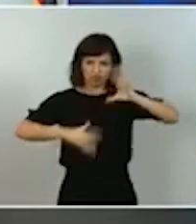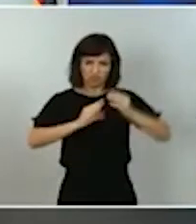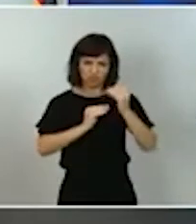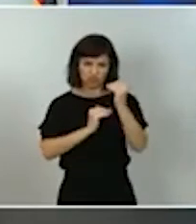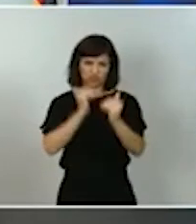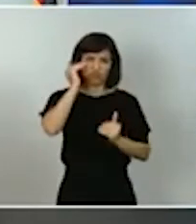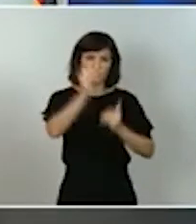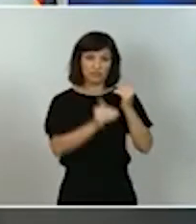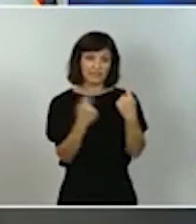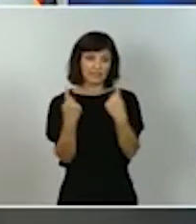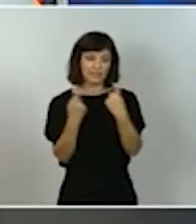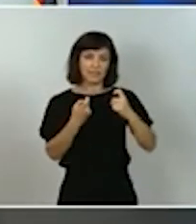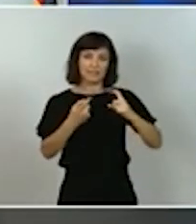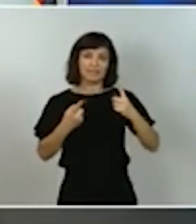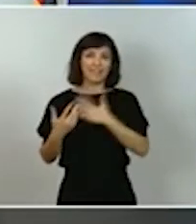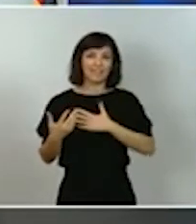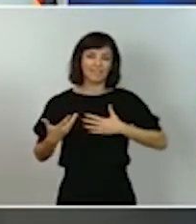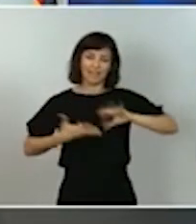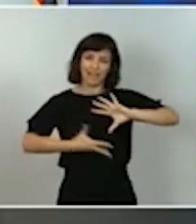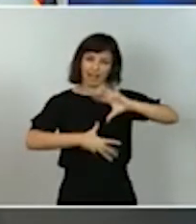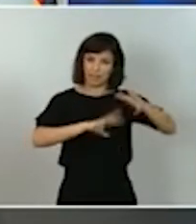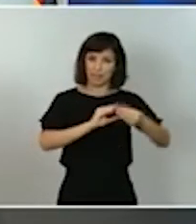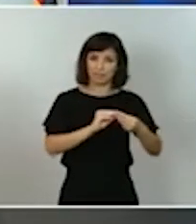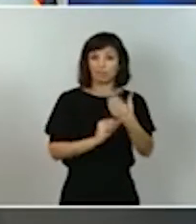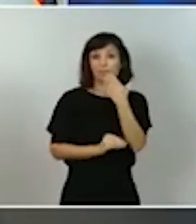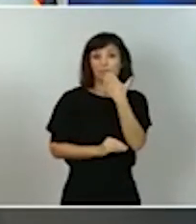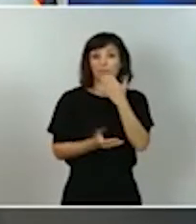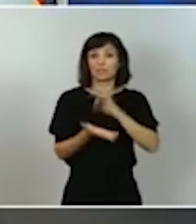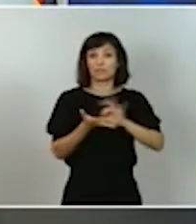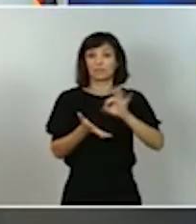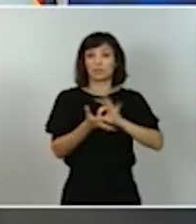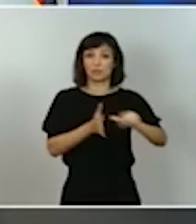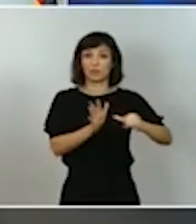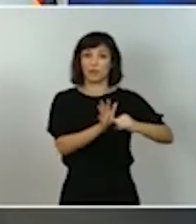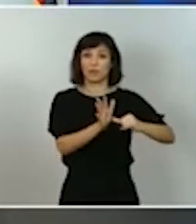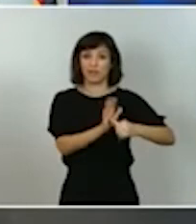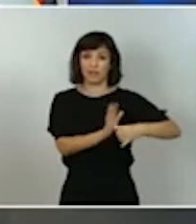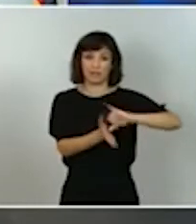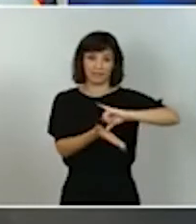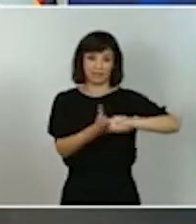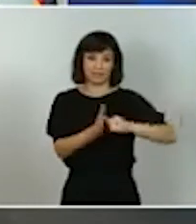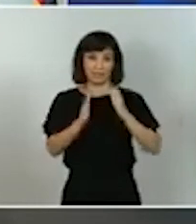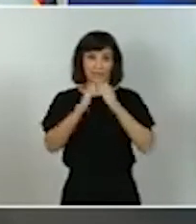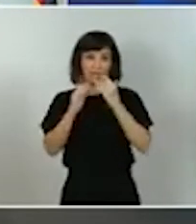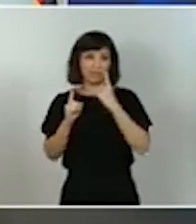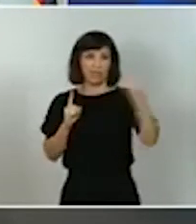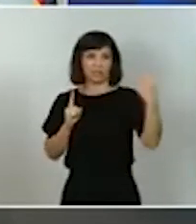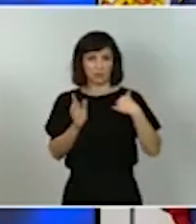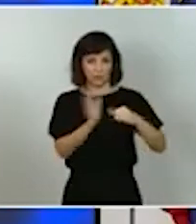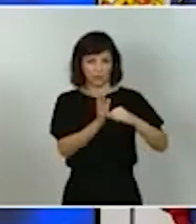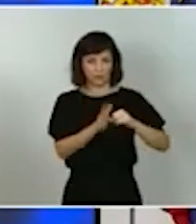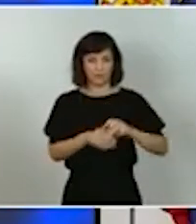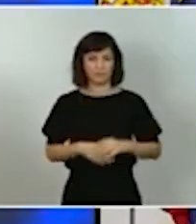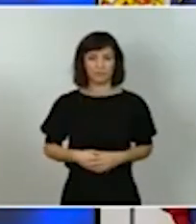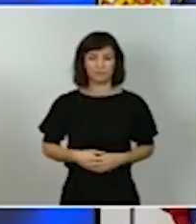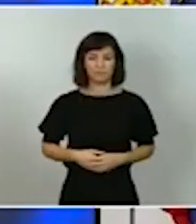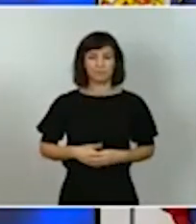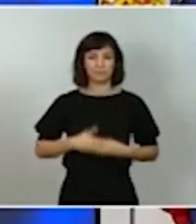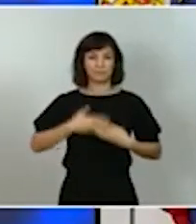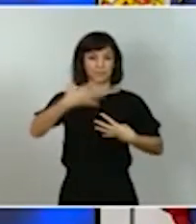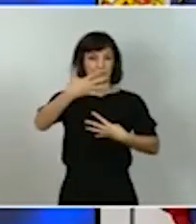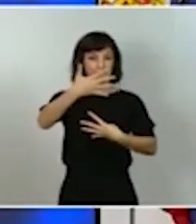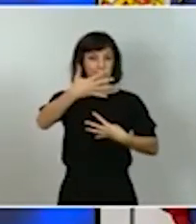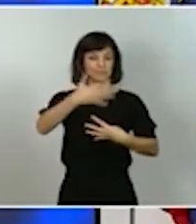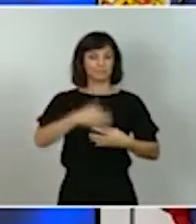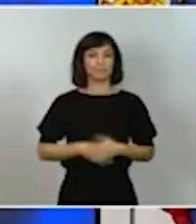y sus querencias como es por ejemplo los servicios de proximidad la novena política tractora es el desarrollo de dos industrias